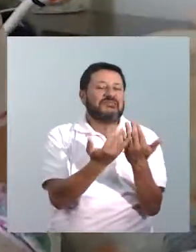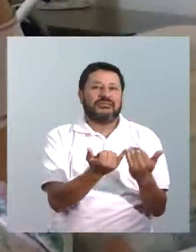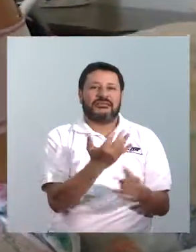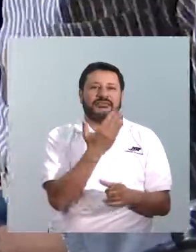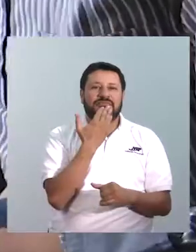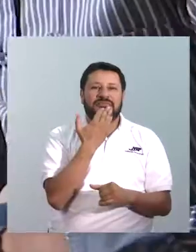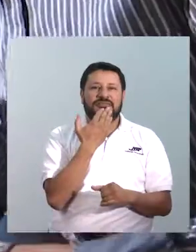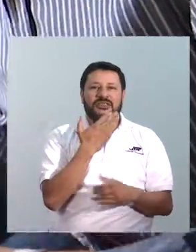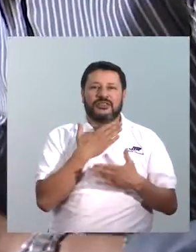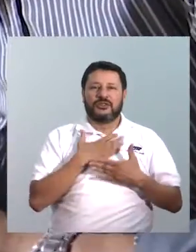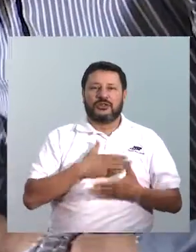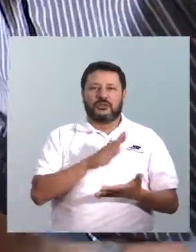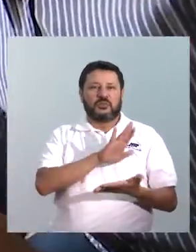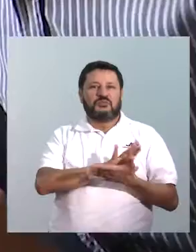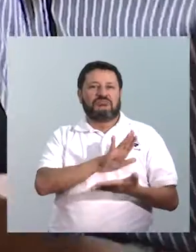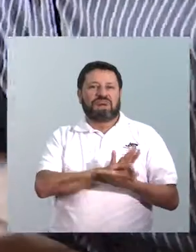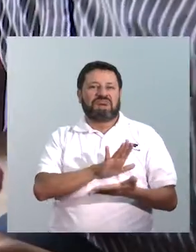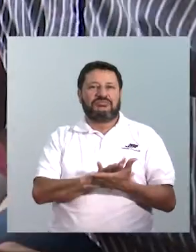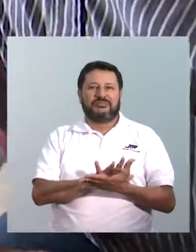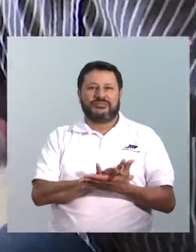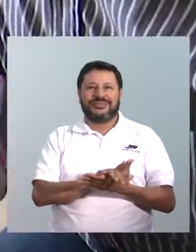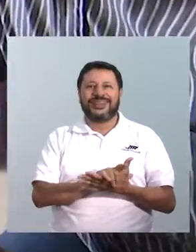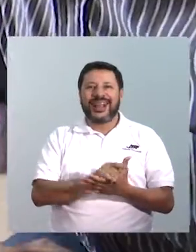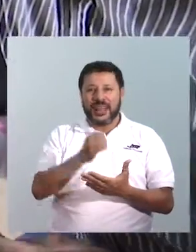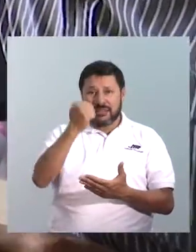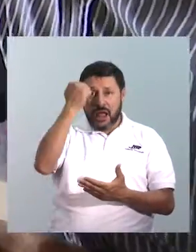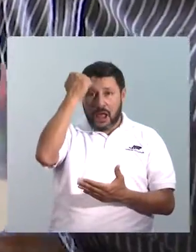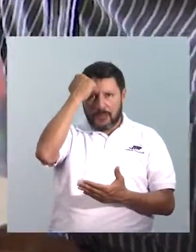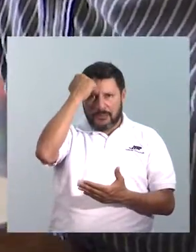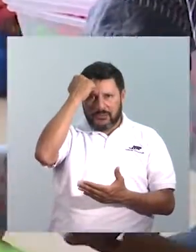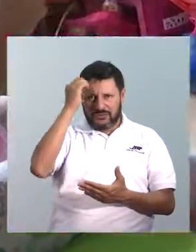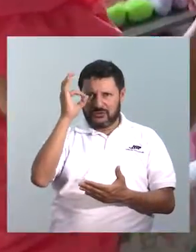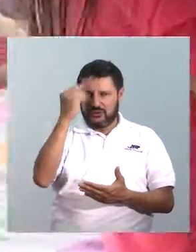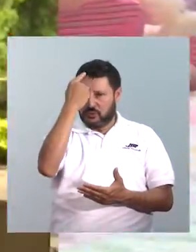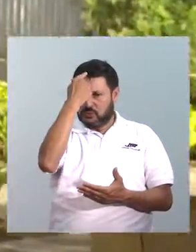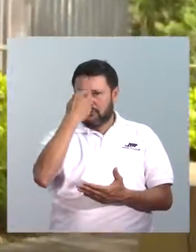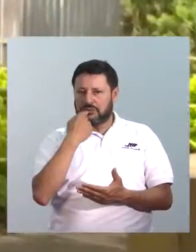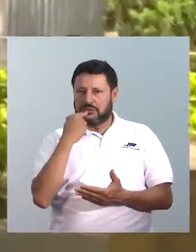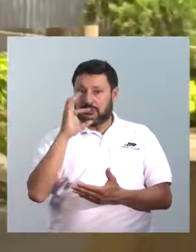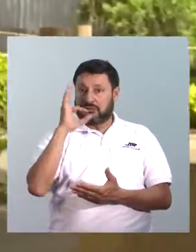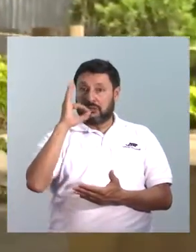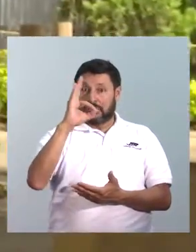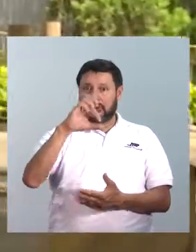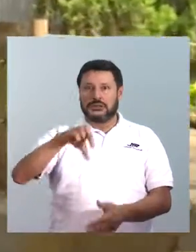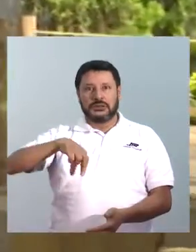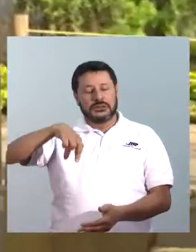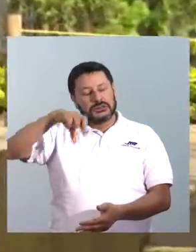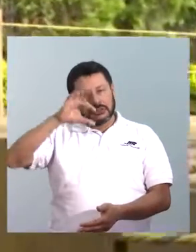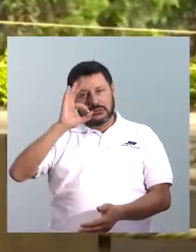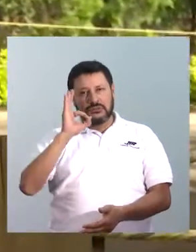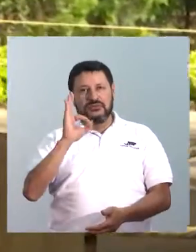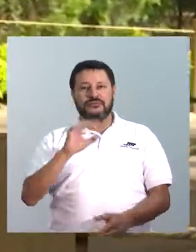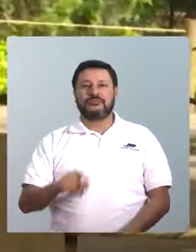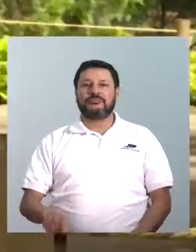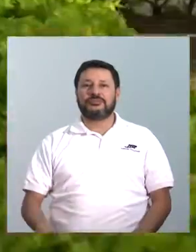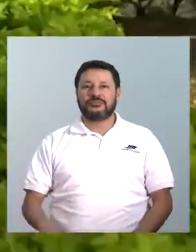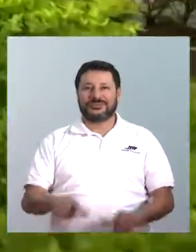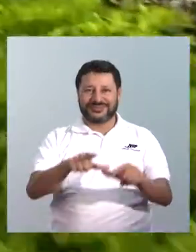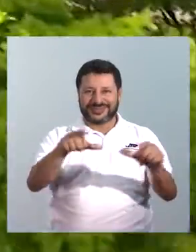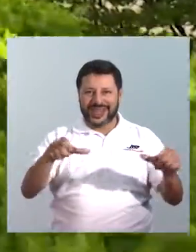y porque está uno tranquilo de que las personas que la están atendiendo ya son personas profesionales.